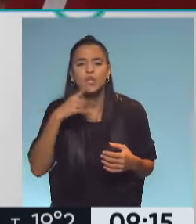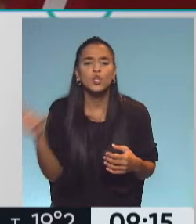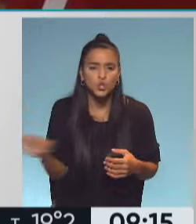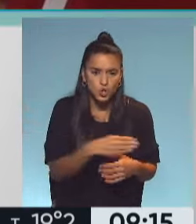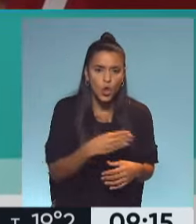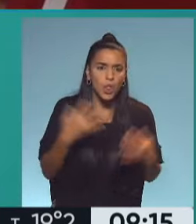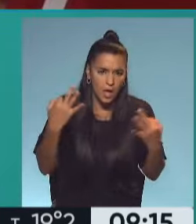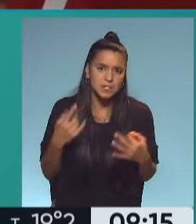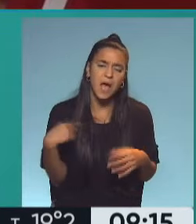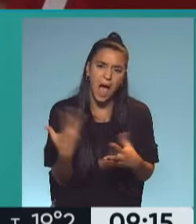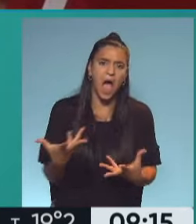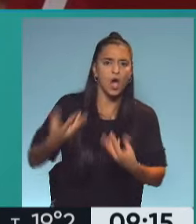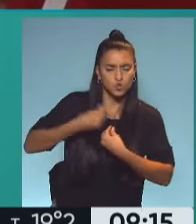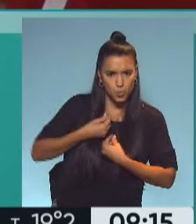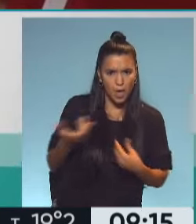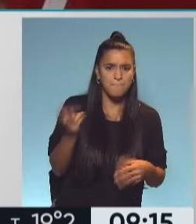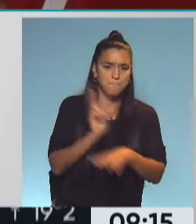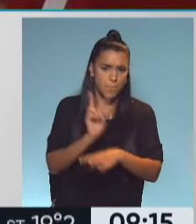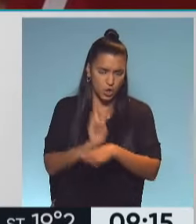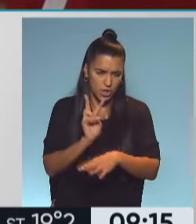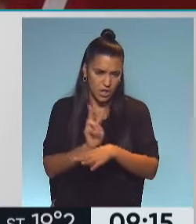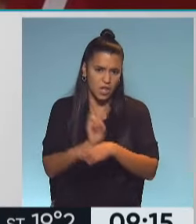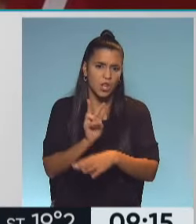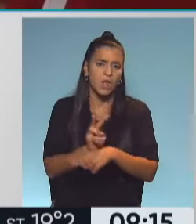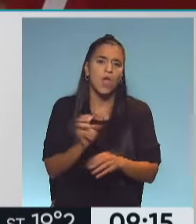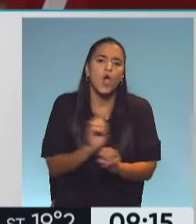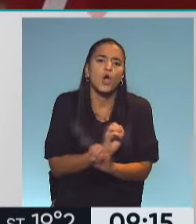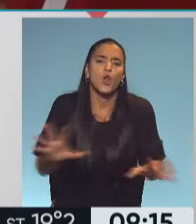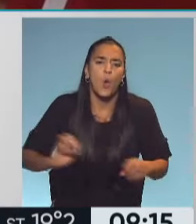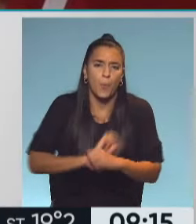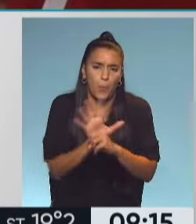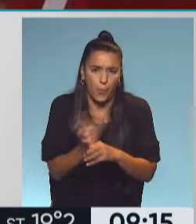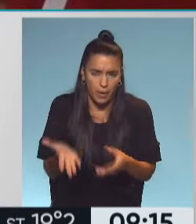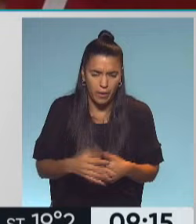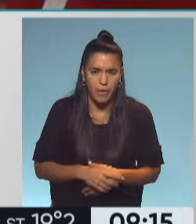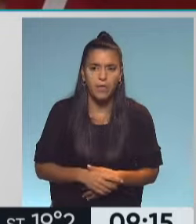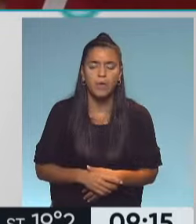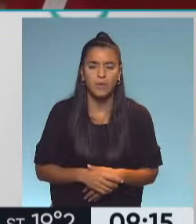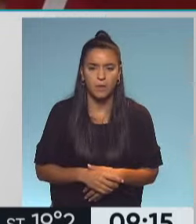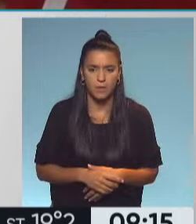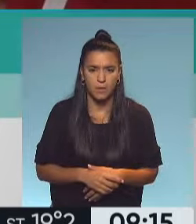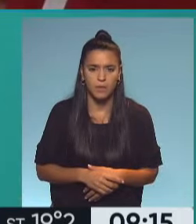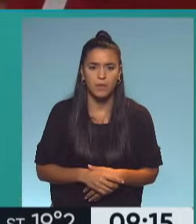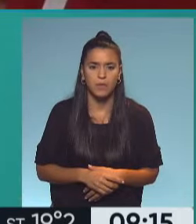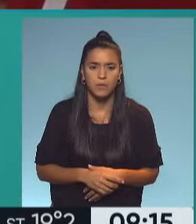todas son... nos ayudan a protegernos de una forma grave de la enfermedad. Y no...